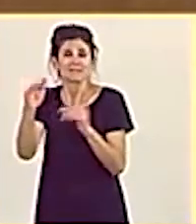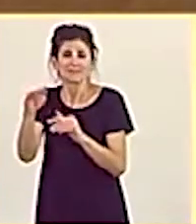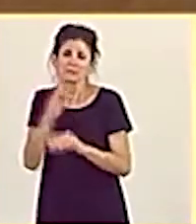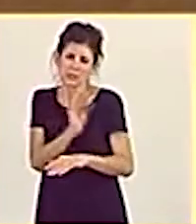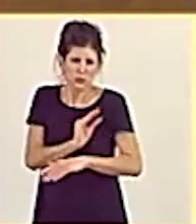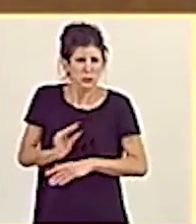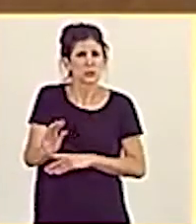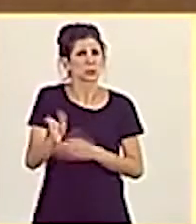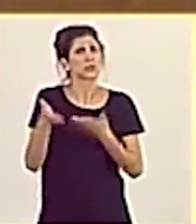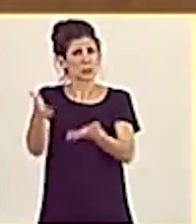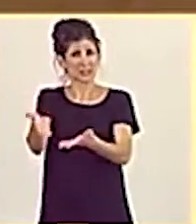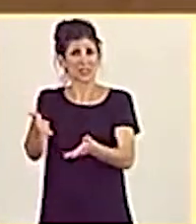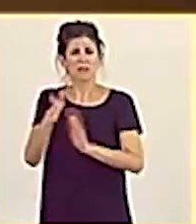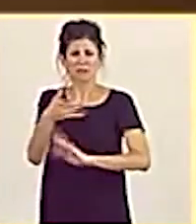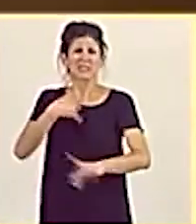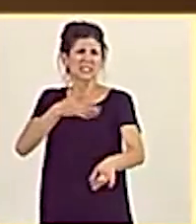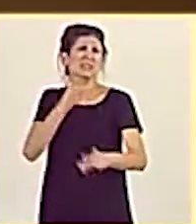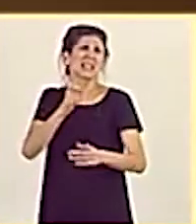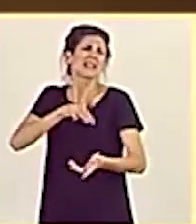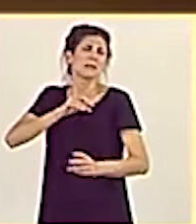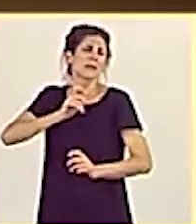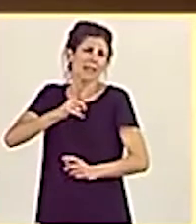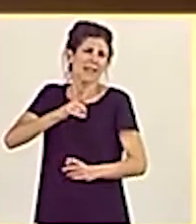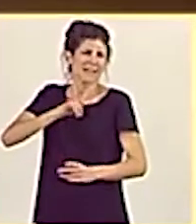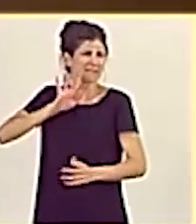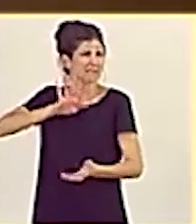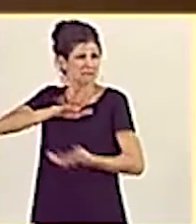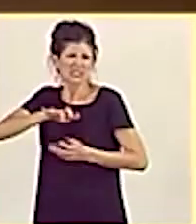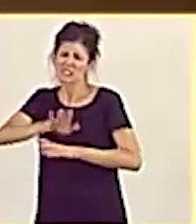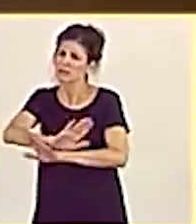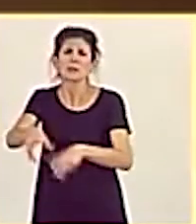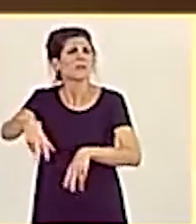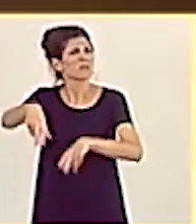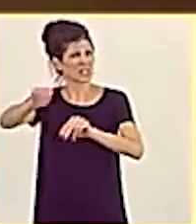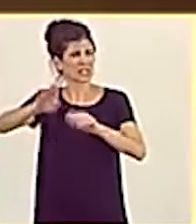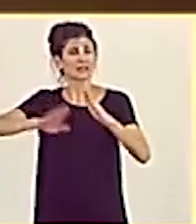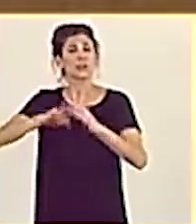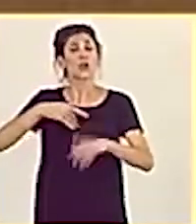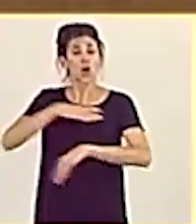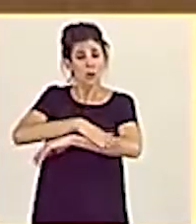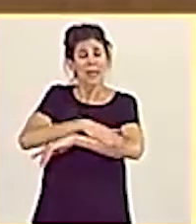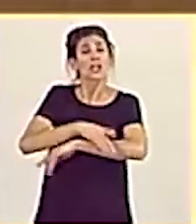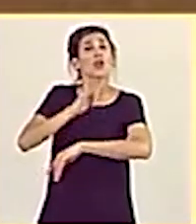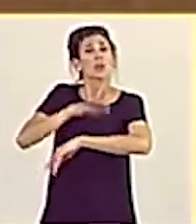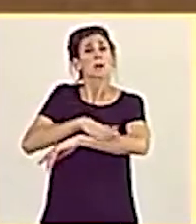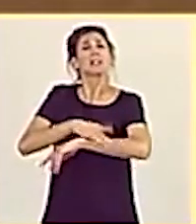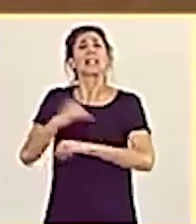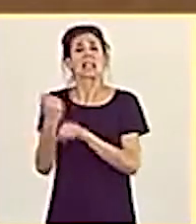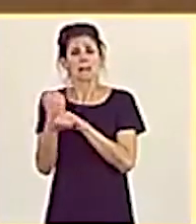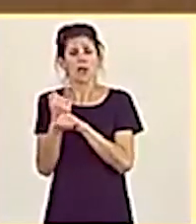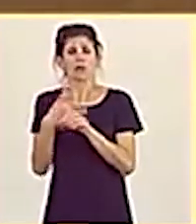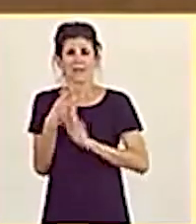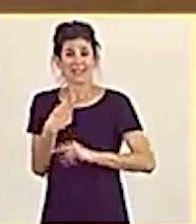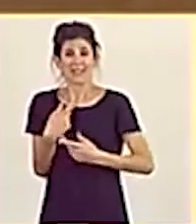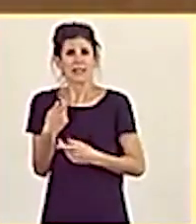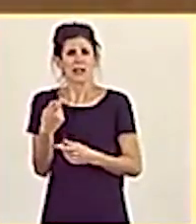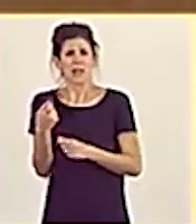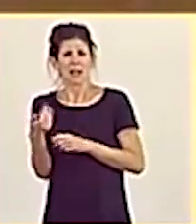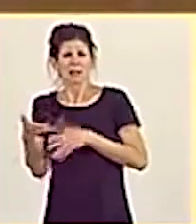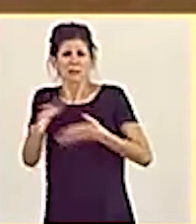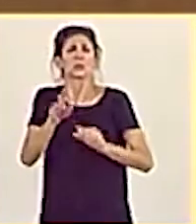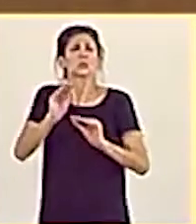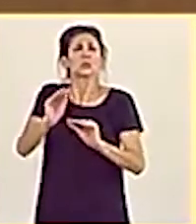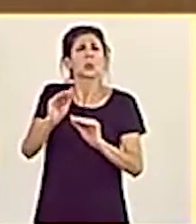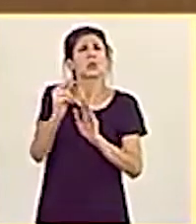Roldán, deje el ruido. Lo que no ha hecho este Gobierno ni el Ministerio de Trabajo es aplicar sus recetas. Piense un momento. ¿Qué hubiera pasado